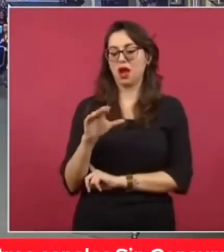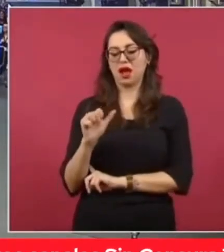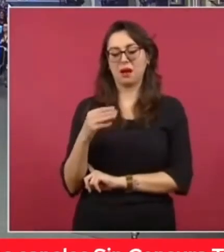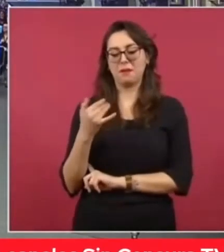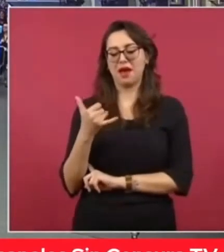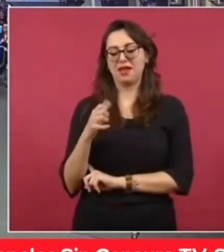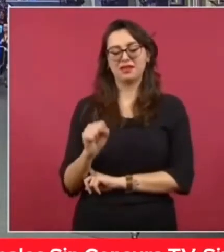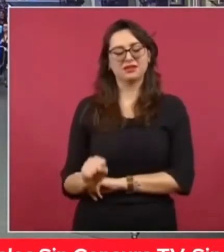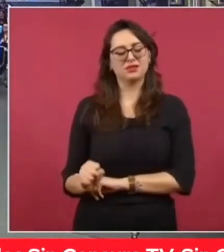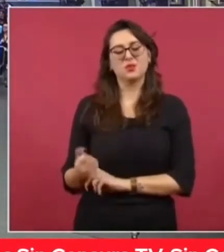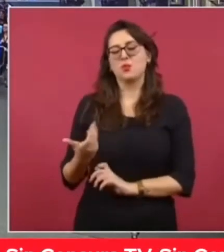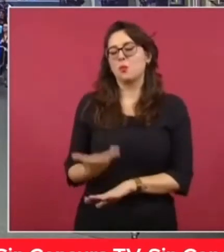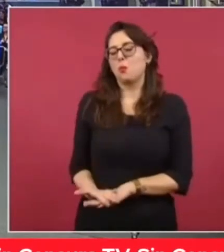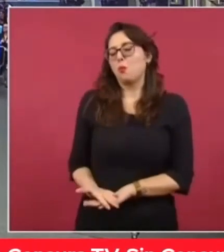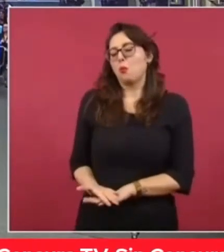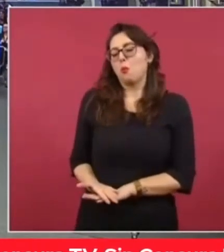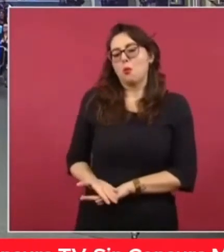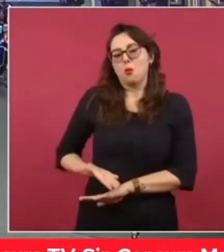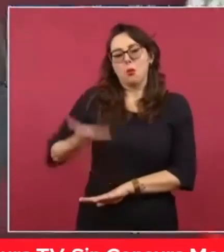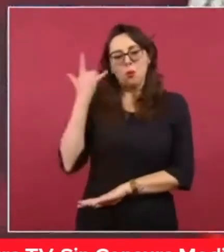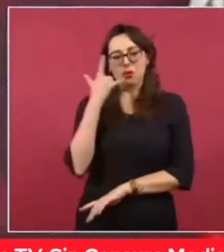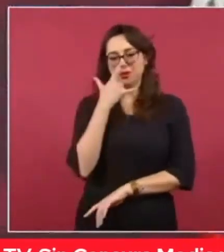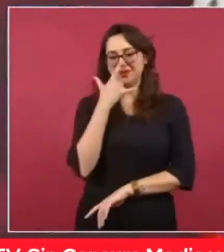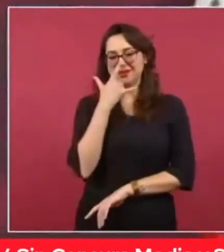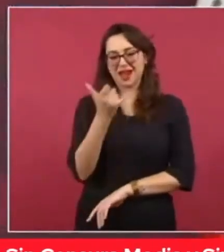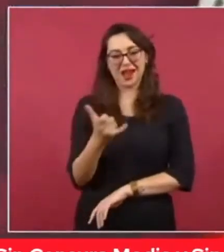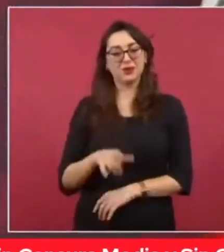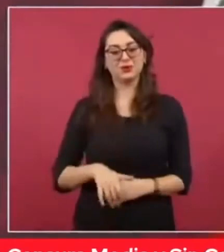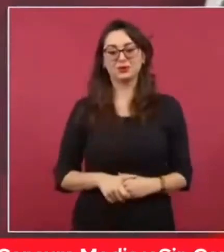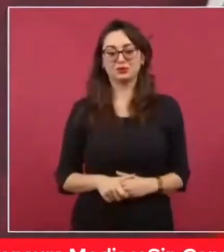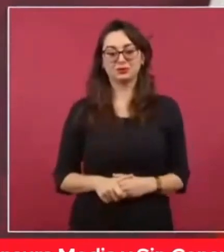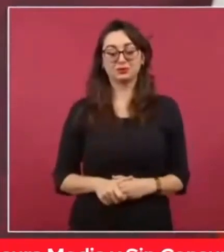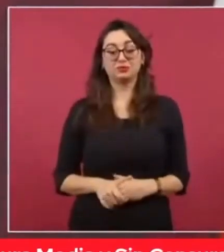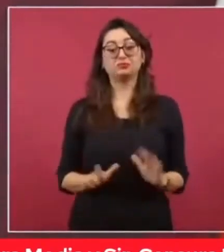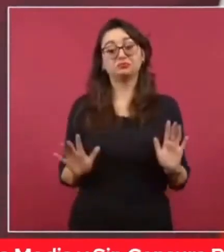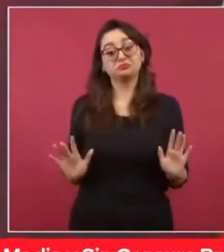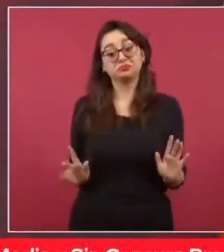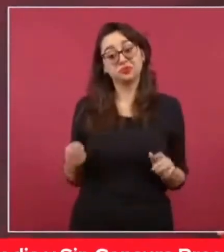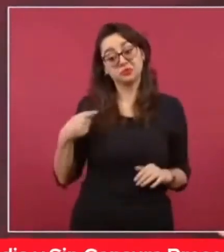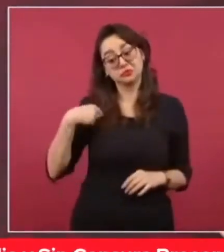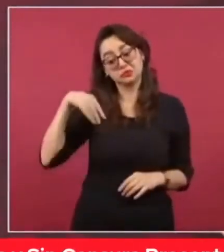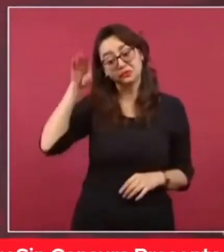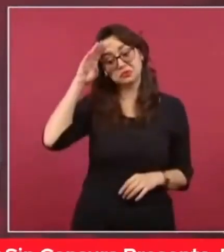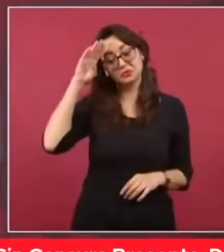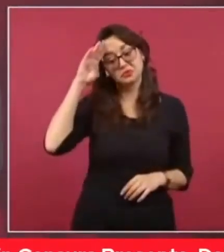creo que eso tiene que ver con el extranjero.